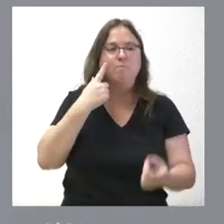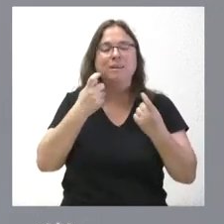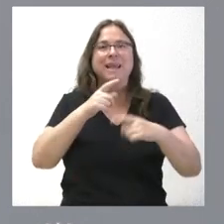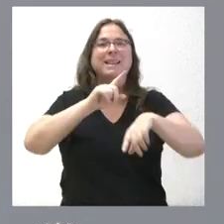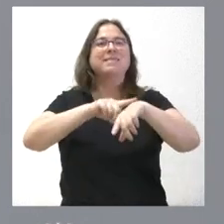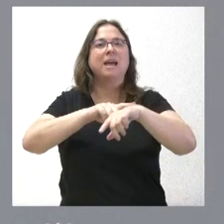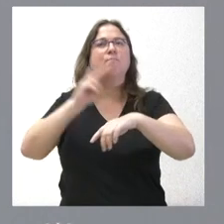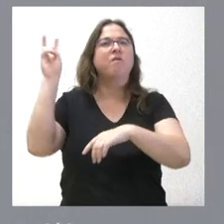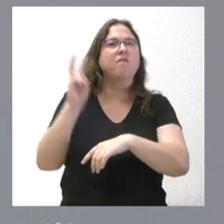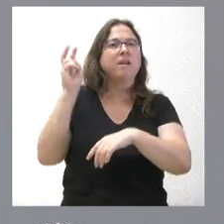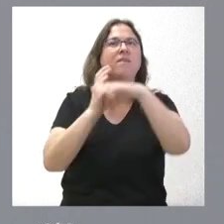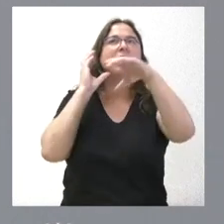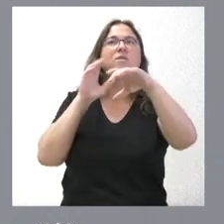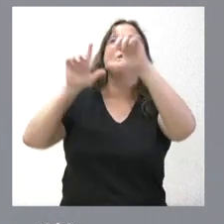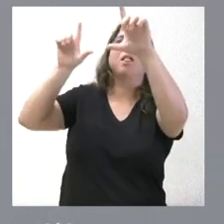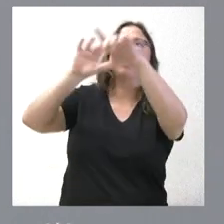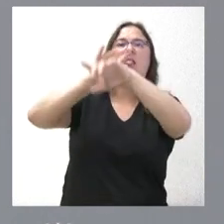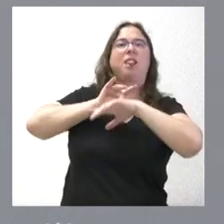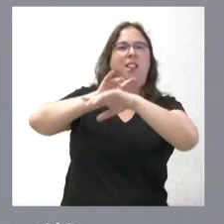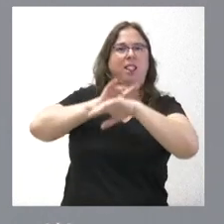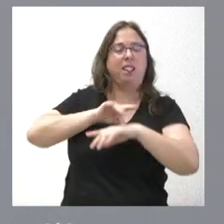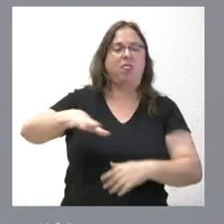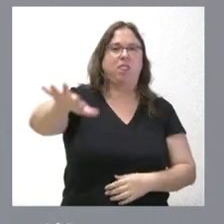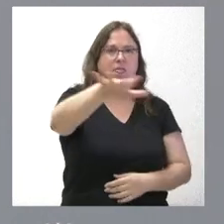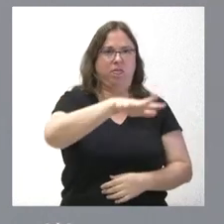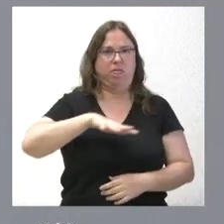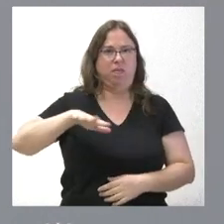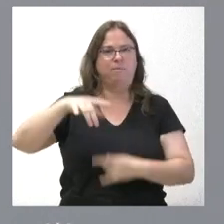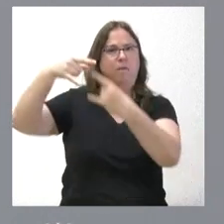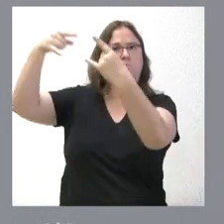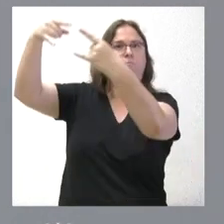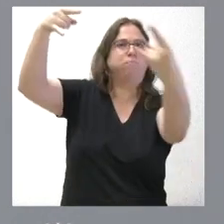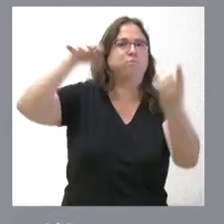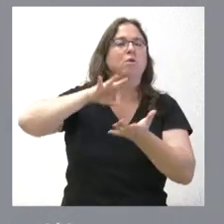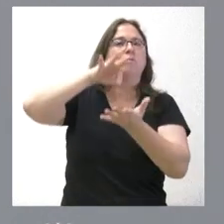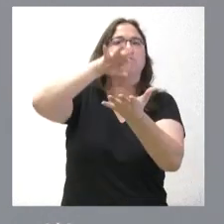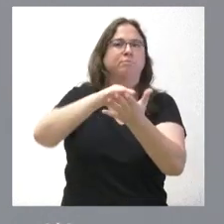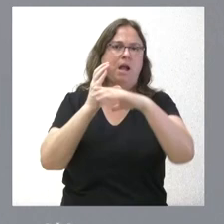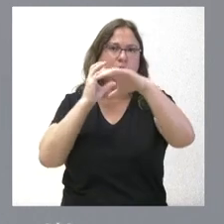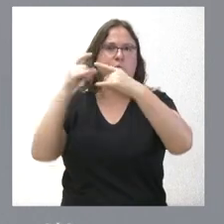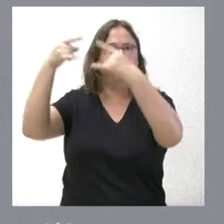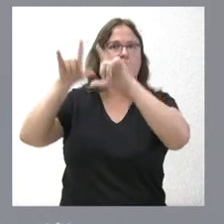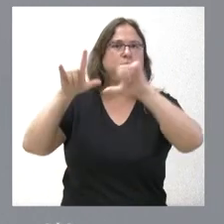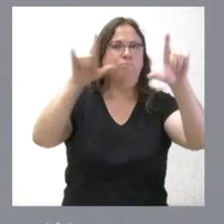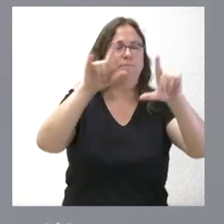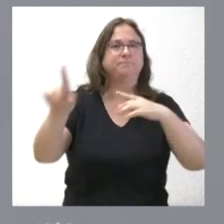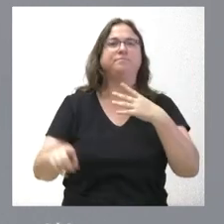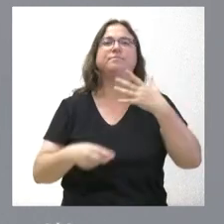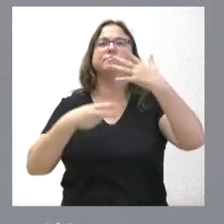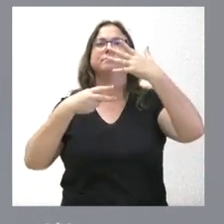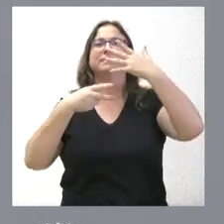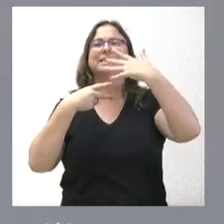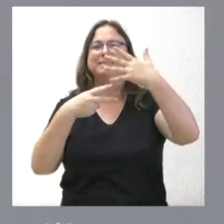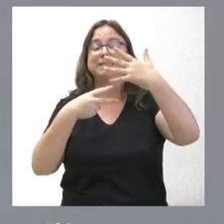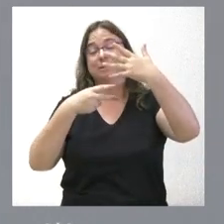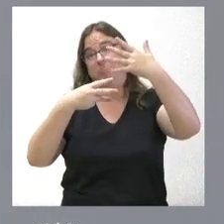estimados de la llegada de las paradas en su entorno. Un séptimo eje es el equipamiento embarcado, es decir, el que sí